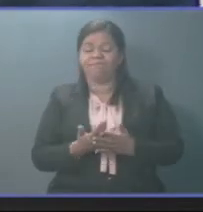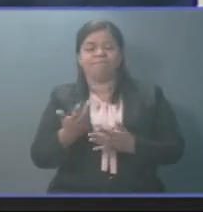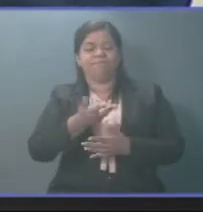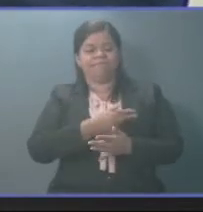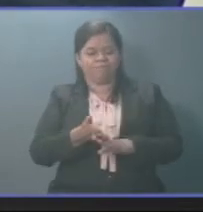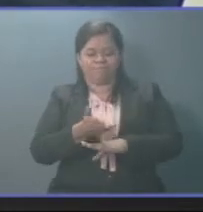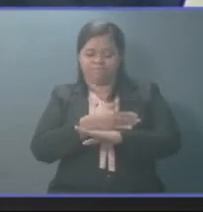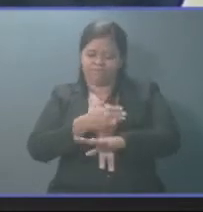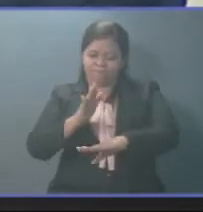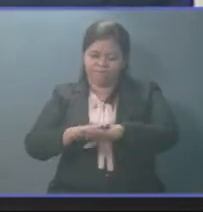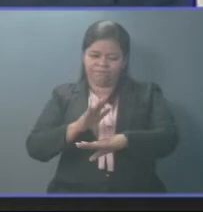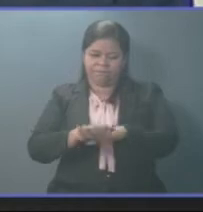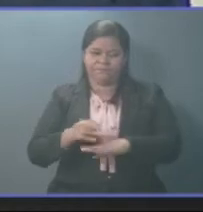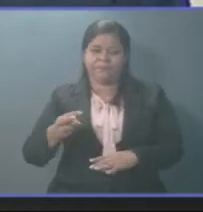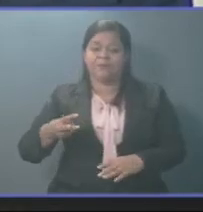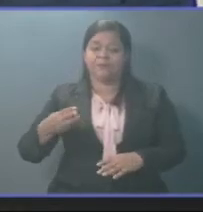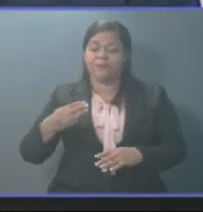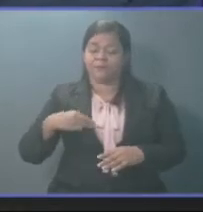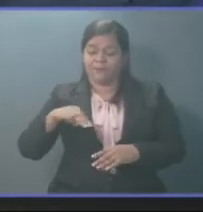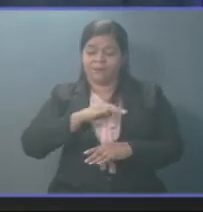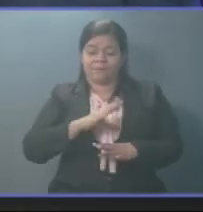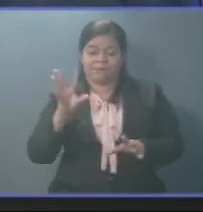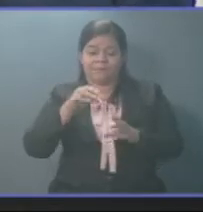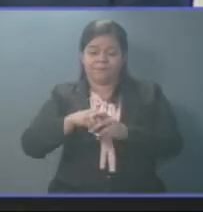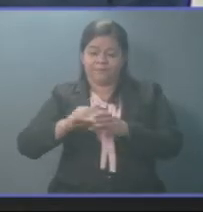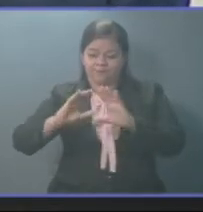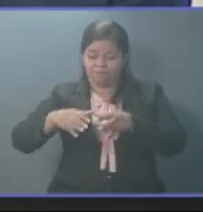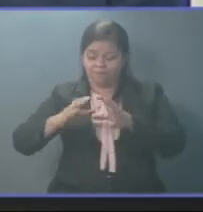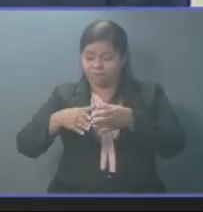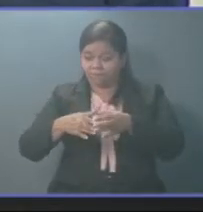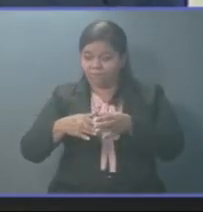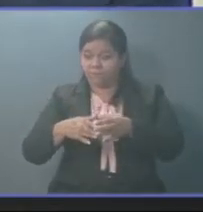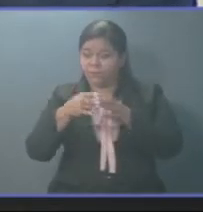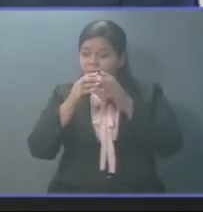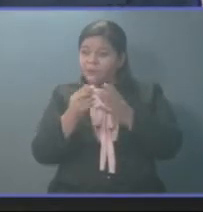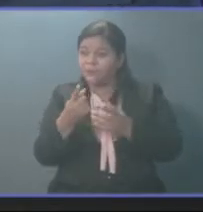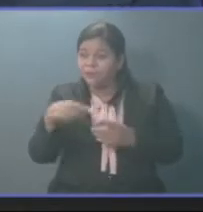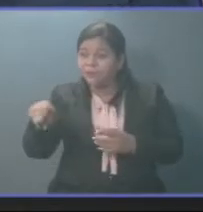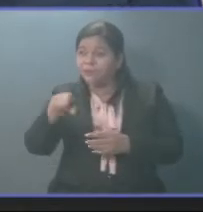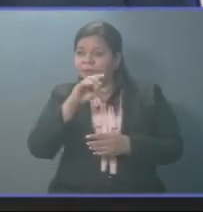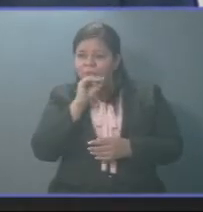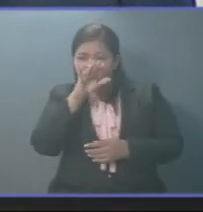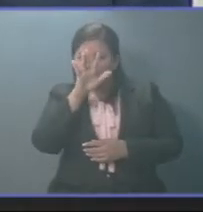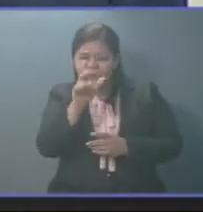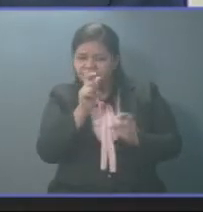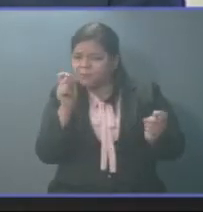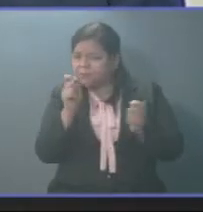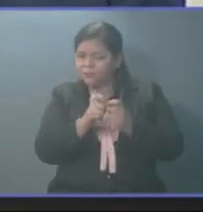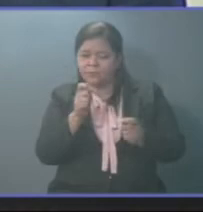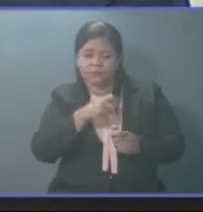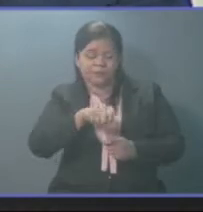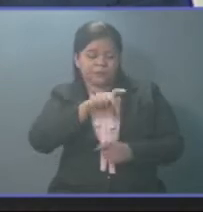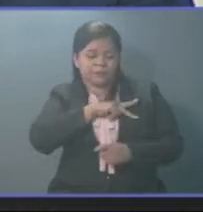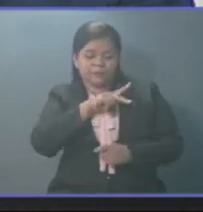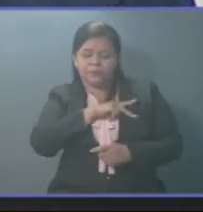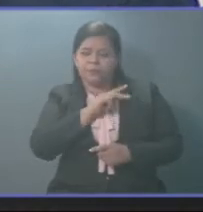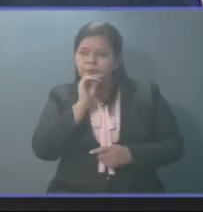mandado a llamar al Ministro al seno de la Comisión para que les diga a ellos personalmente el por qué